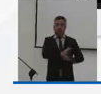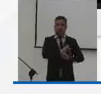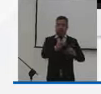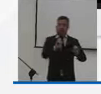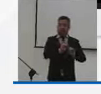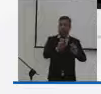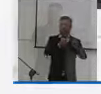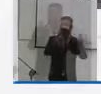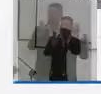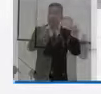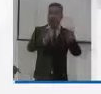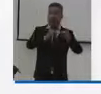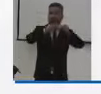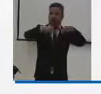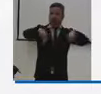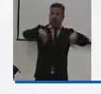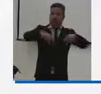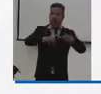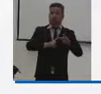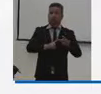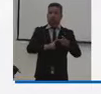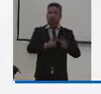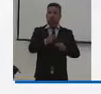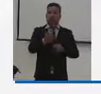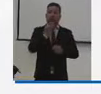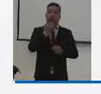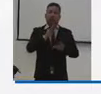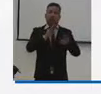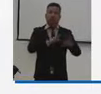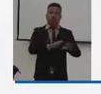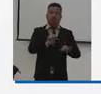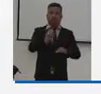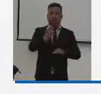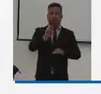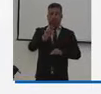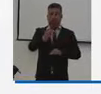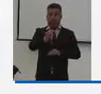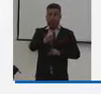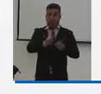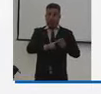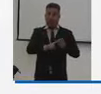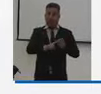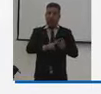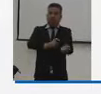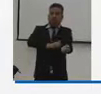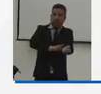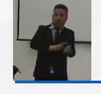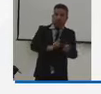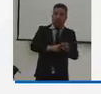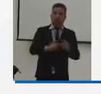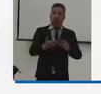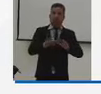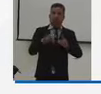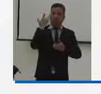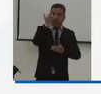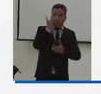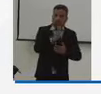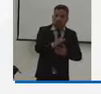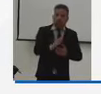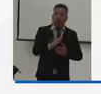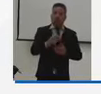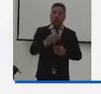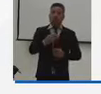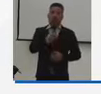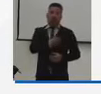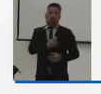algunas, por factores de género, querida representante Adriana Magali, de raza, de etnia, de